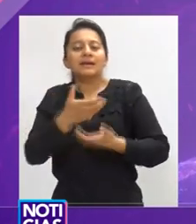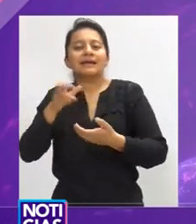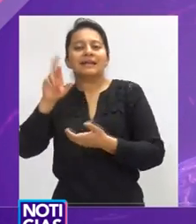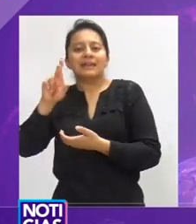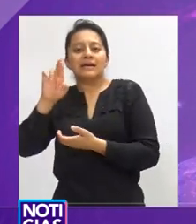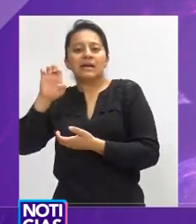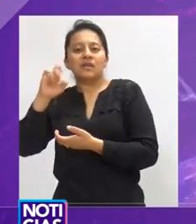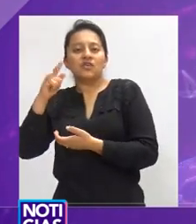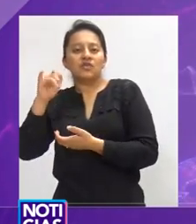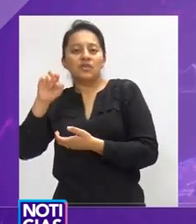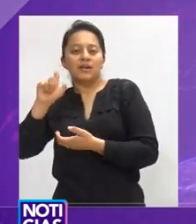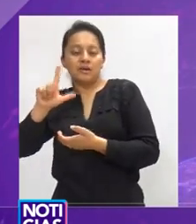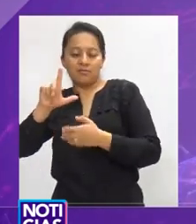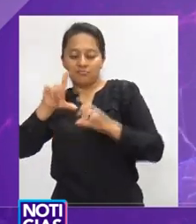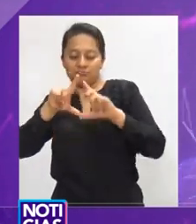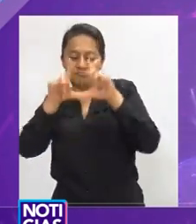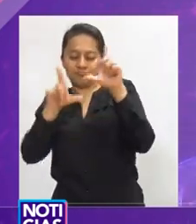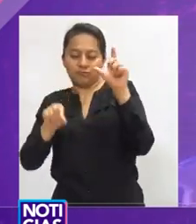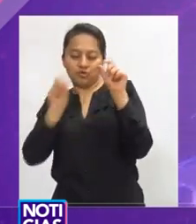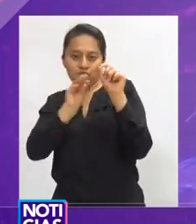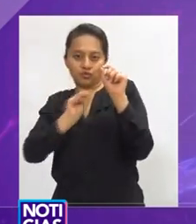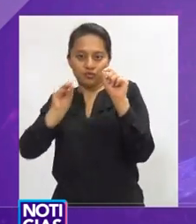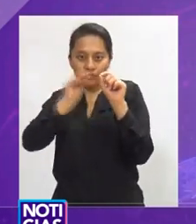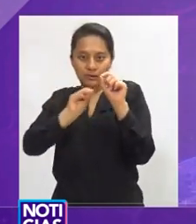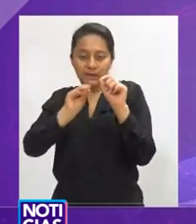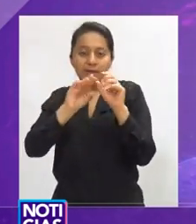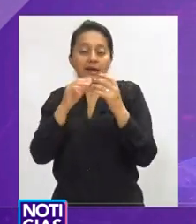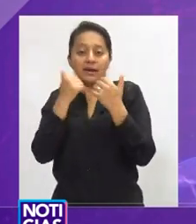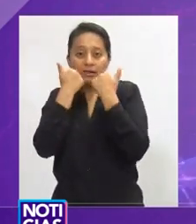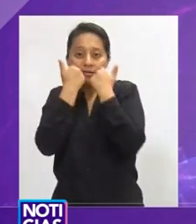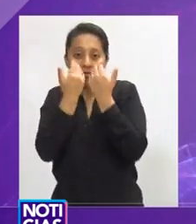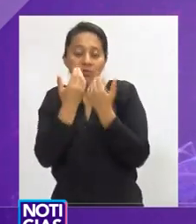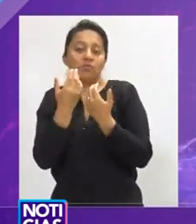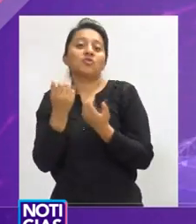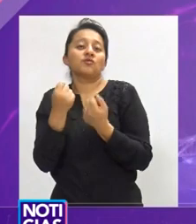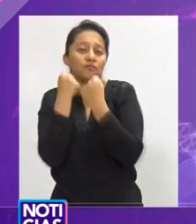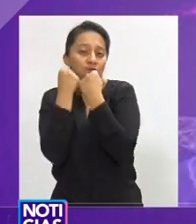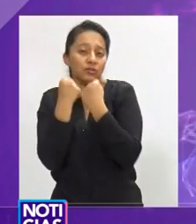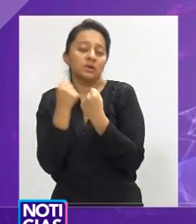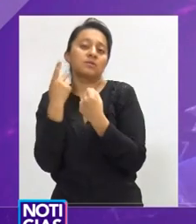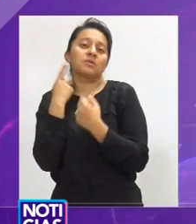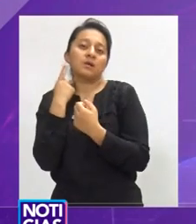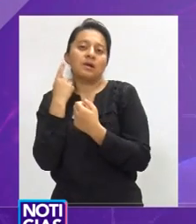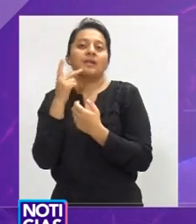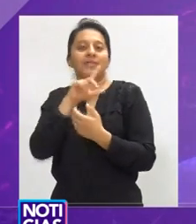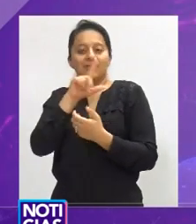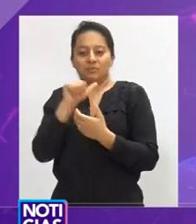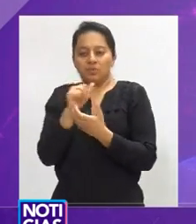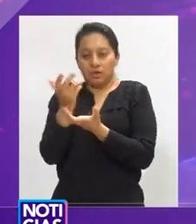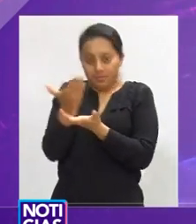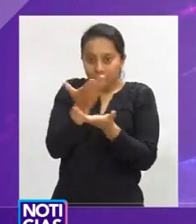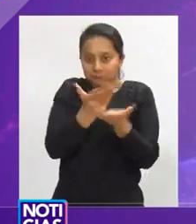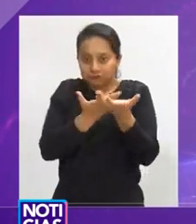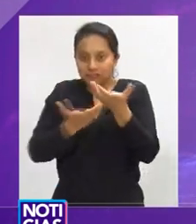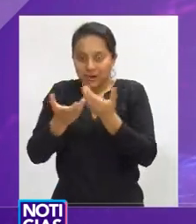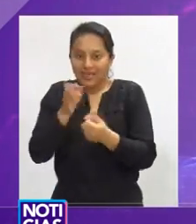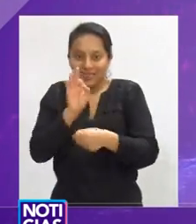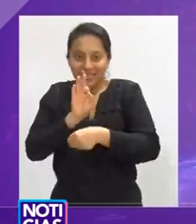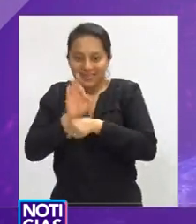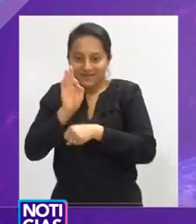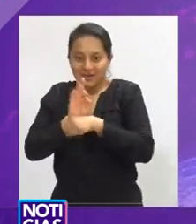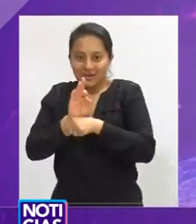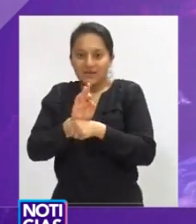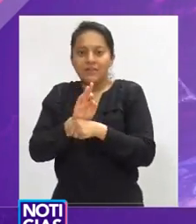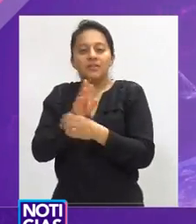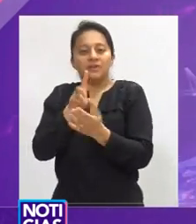derechos humanos de las mujeres y continuar colocando en la agenda pública, en la agenda de los tres